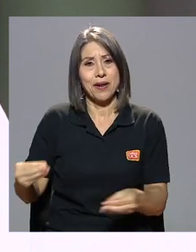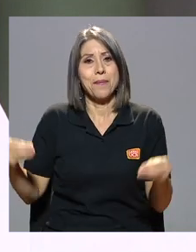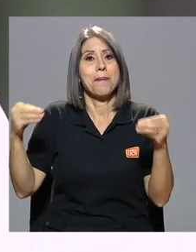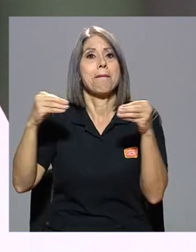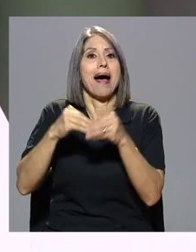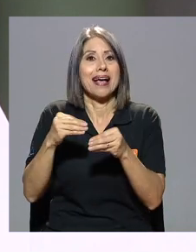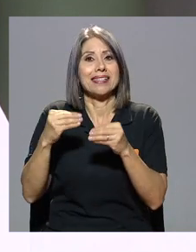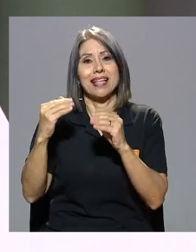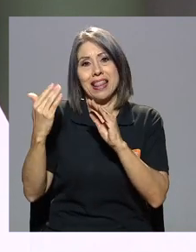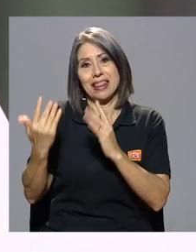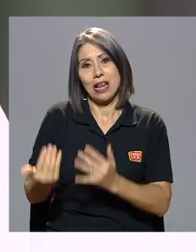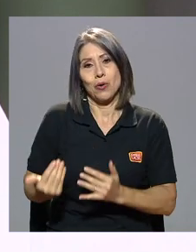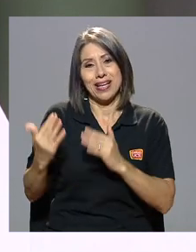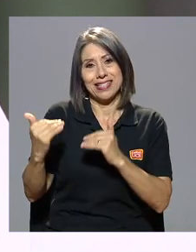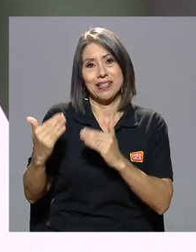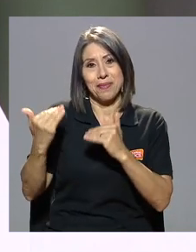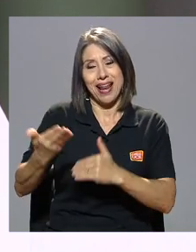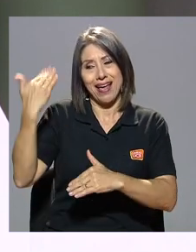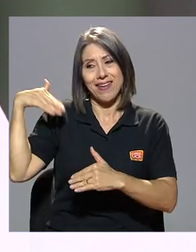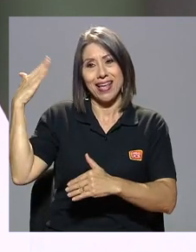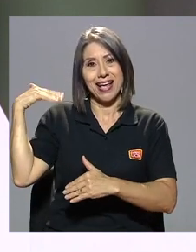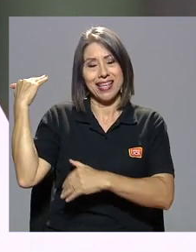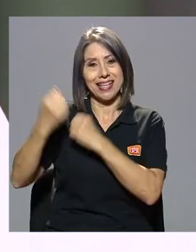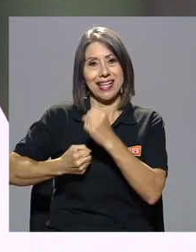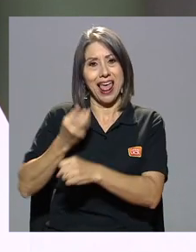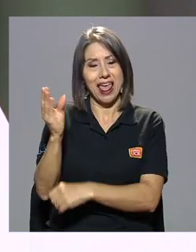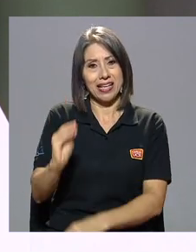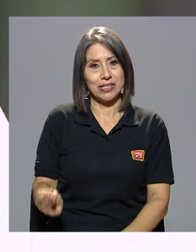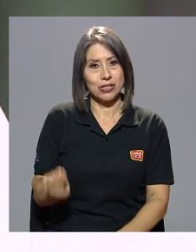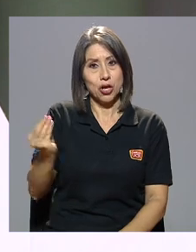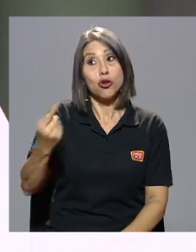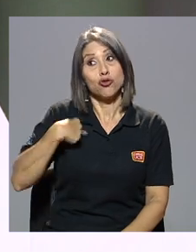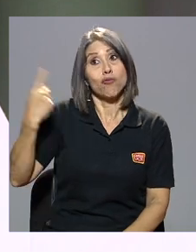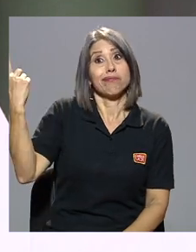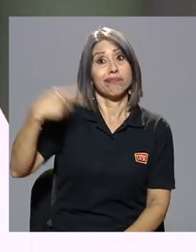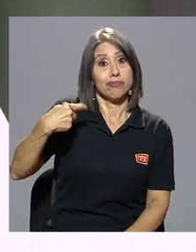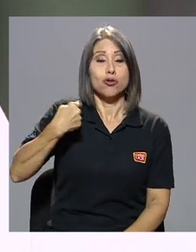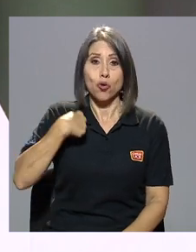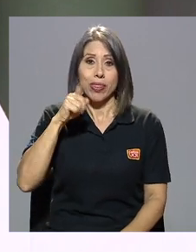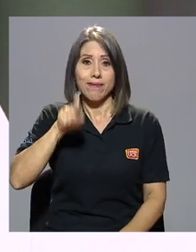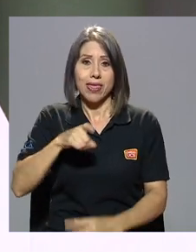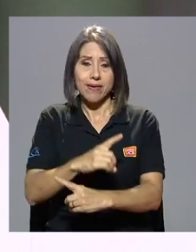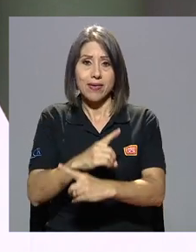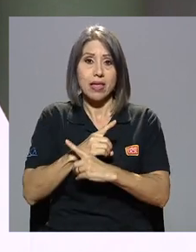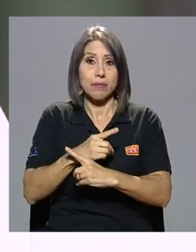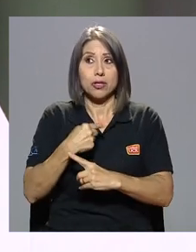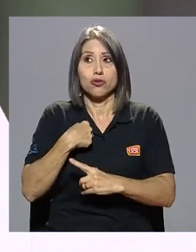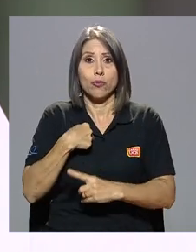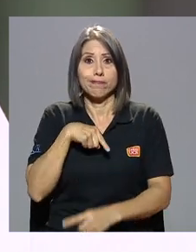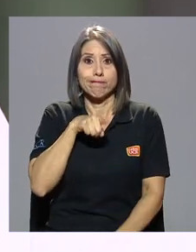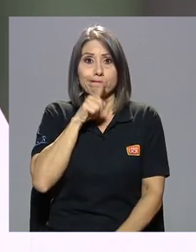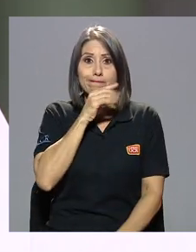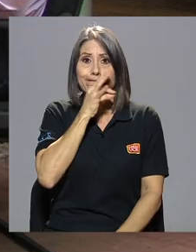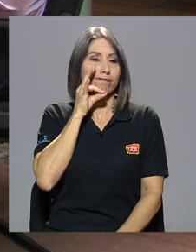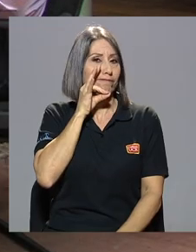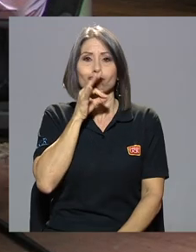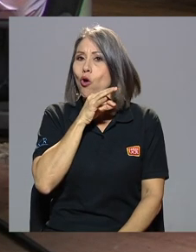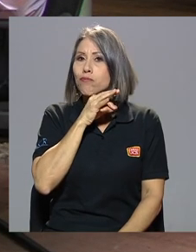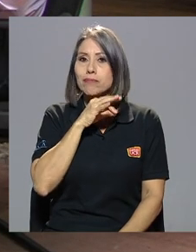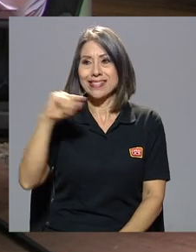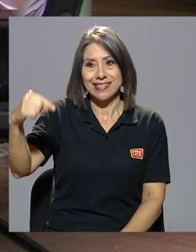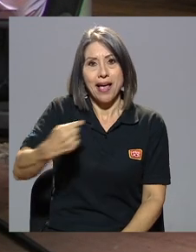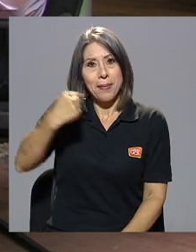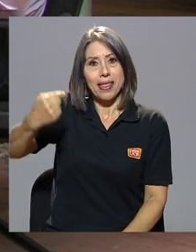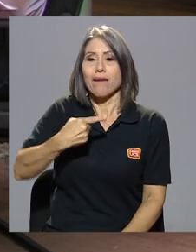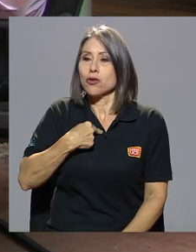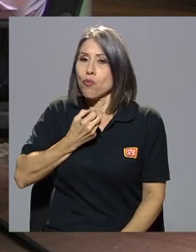era esperable en esas edades, obligado porque tenía que defenderle y yo no me quedaba callado cuando